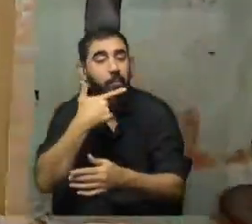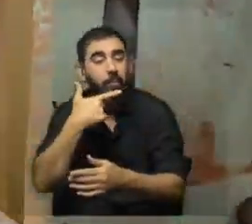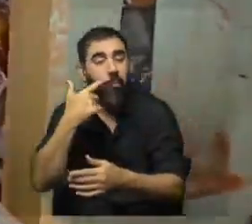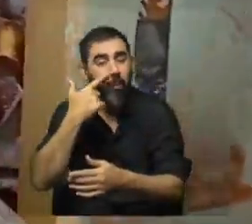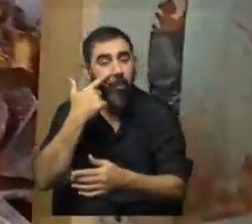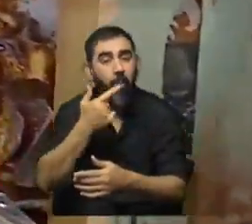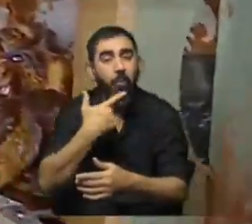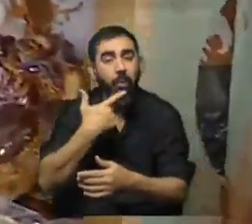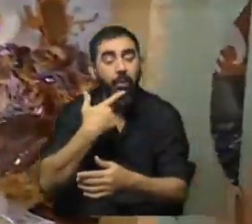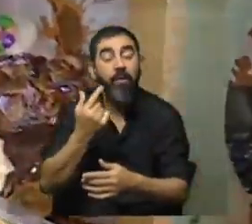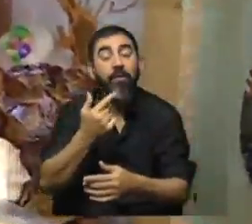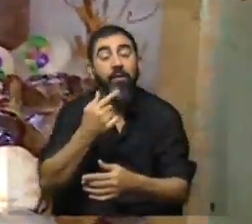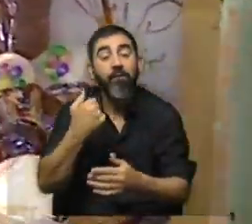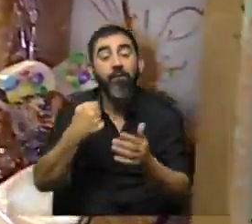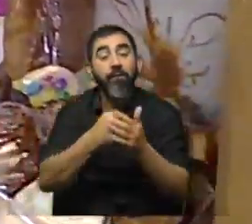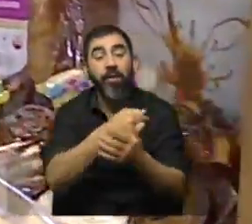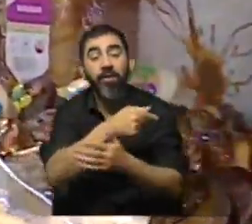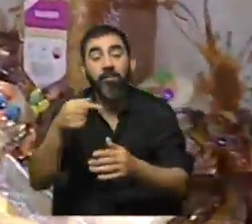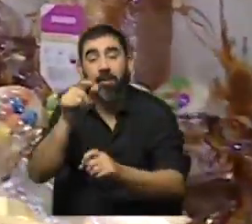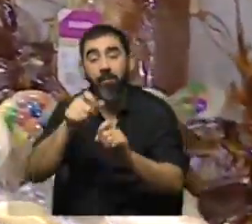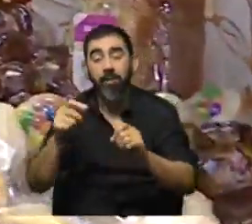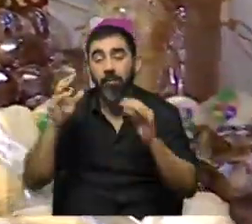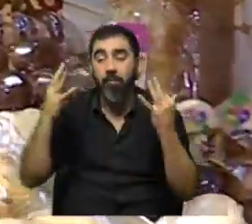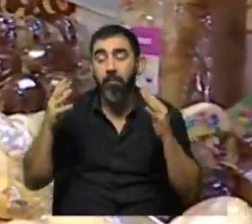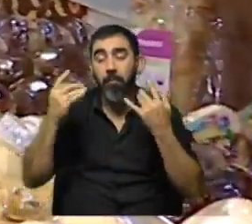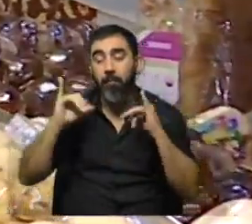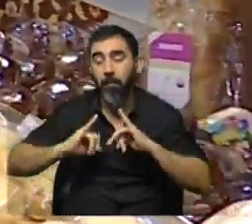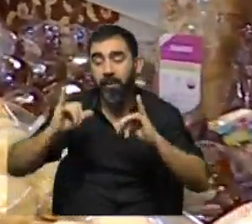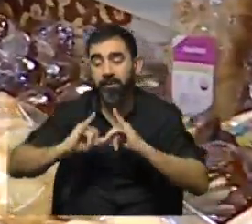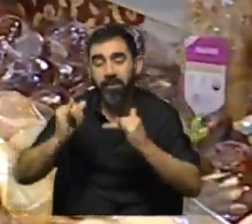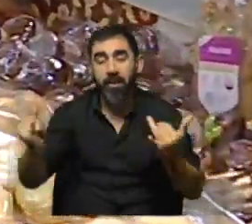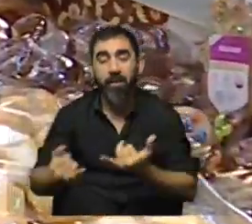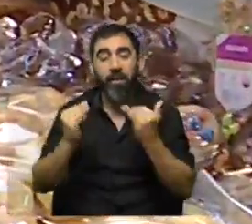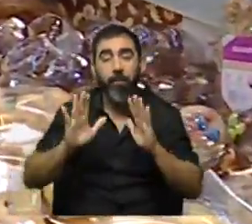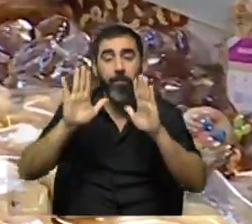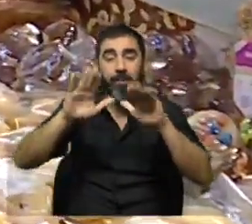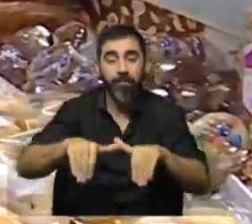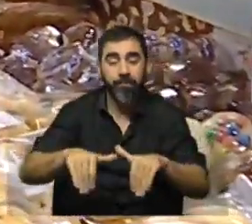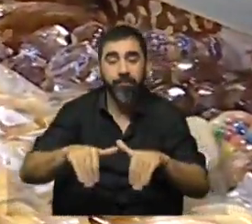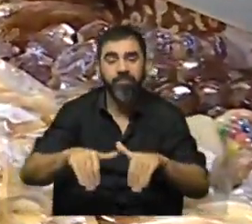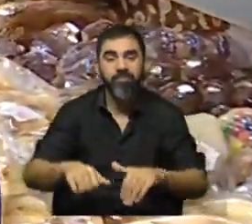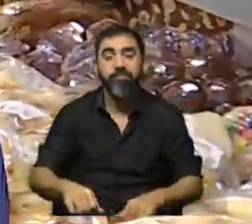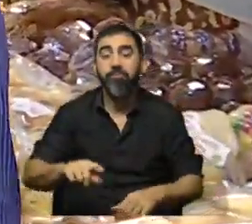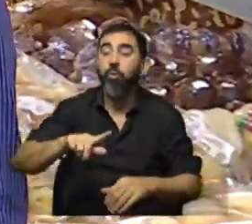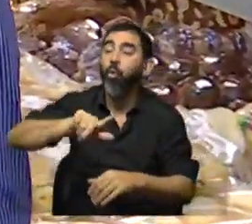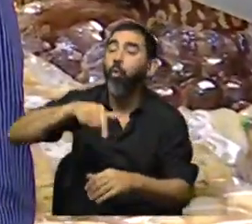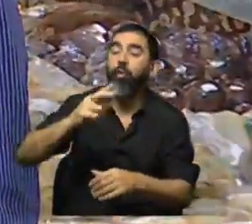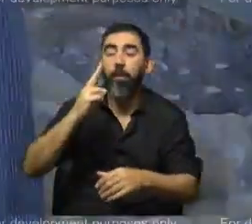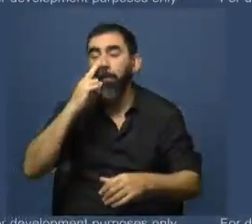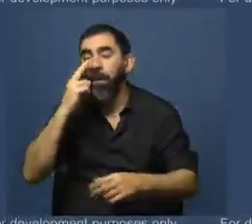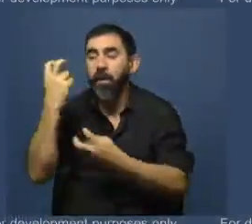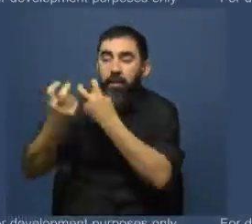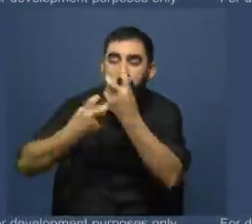marsellés. Bueno, este fin de semana que mucha gente sale a la calle con el tema del Día del Patrimonio, ver en dónde están las panaderías